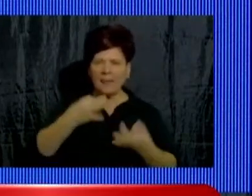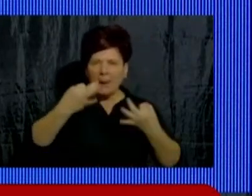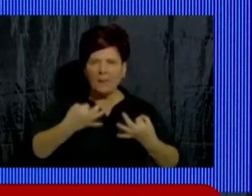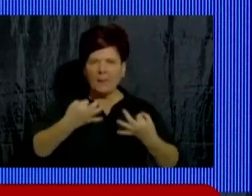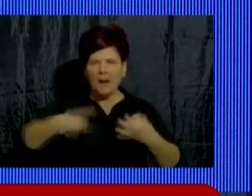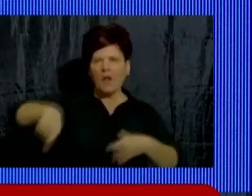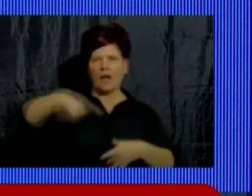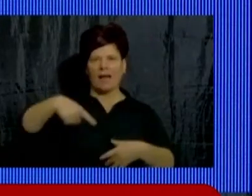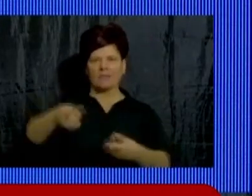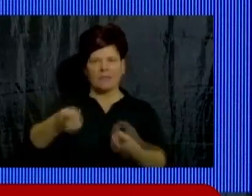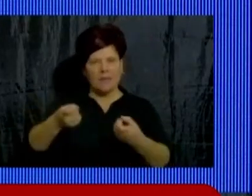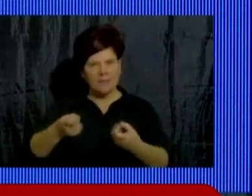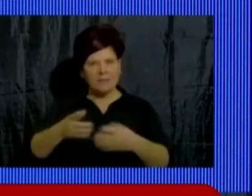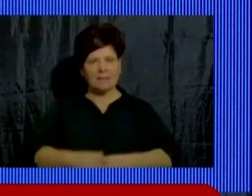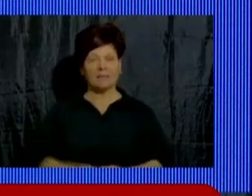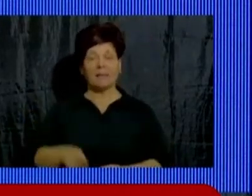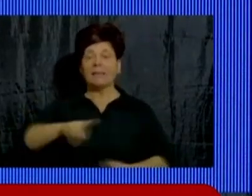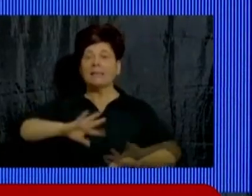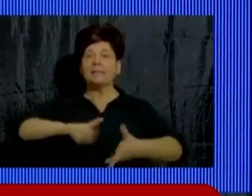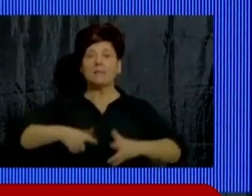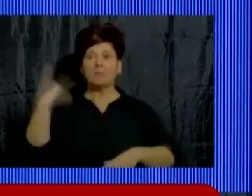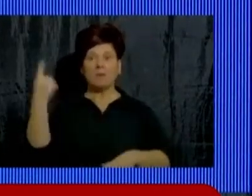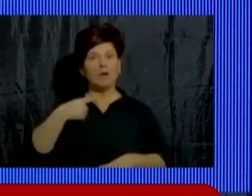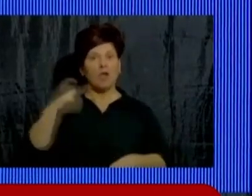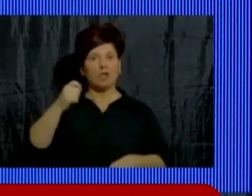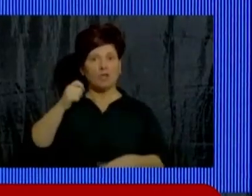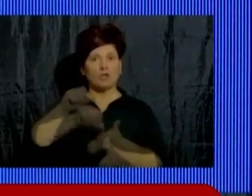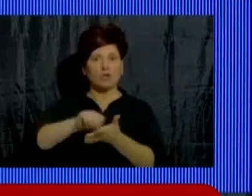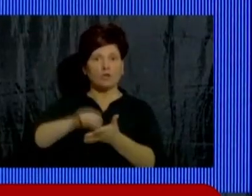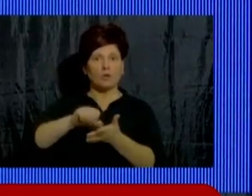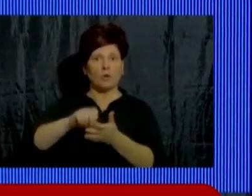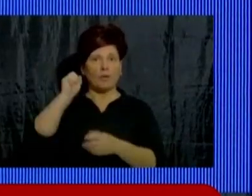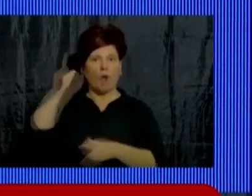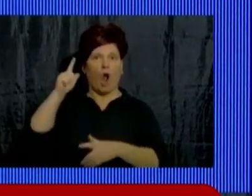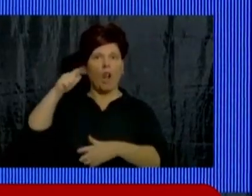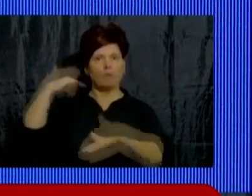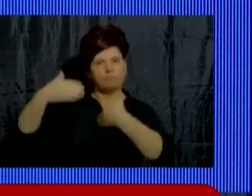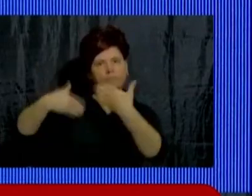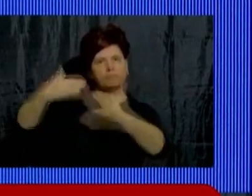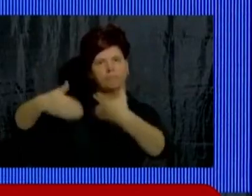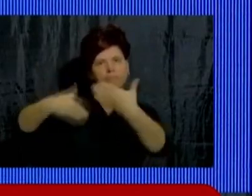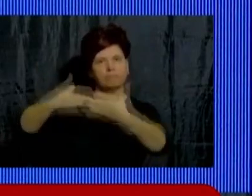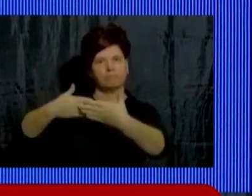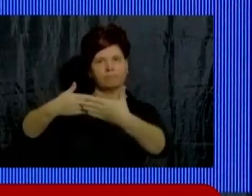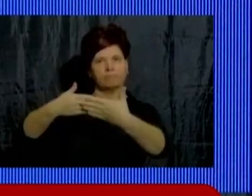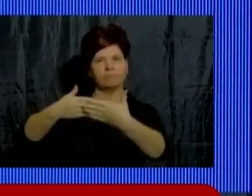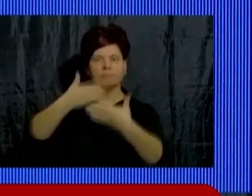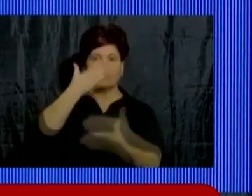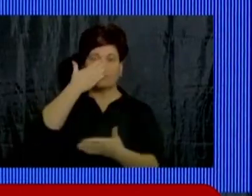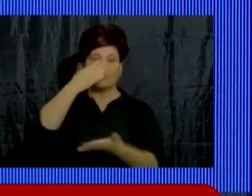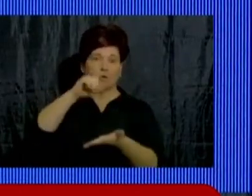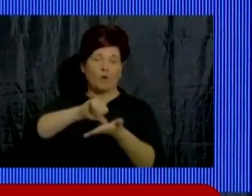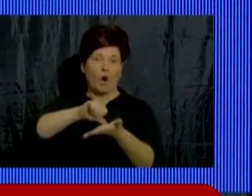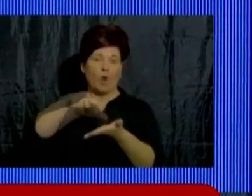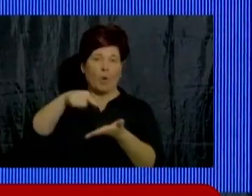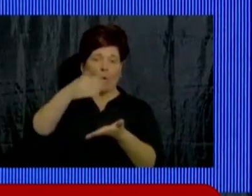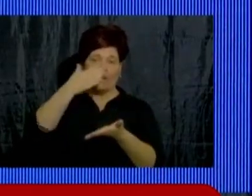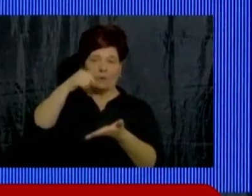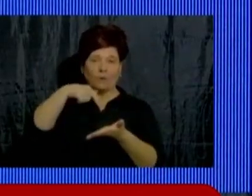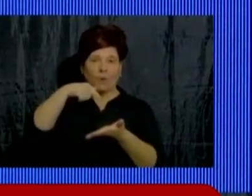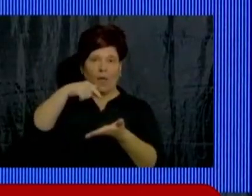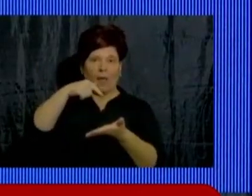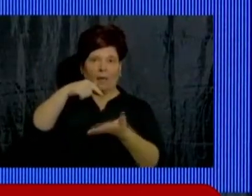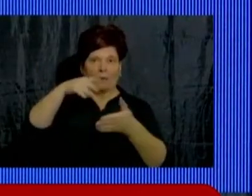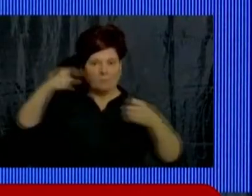firmeza y es así que logramos sacar la ciudad adelante y poner finalmente a Córdoba de pie. Hoy somos